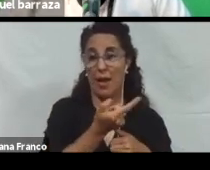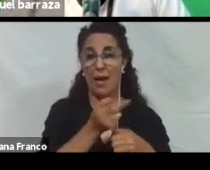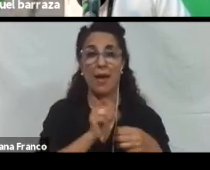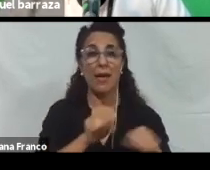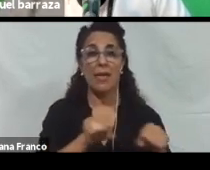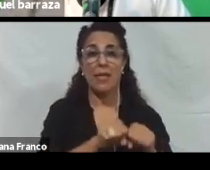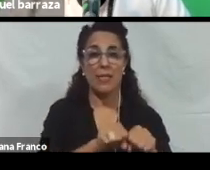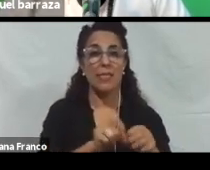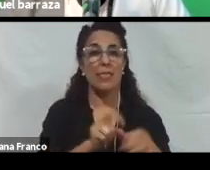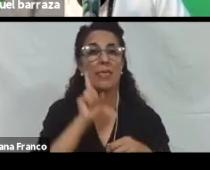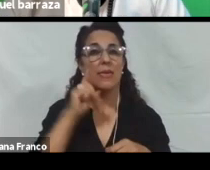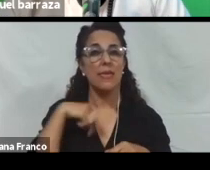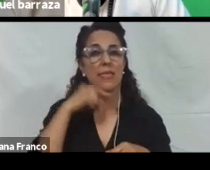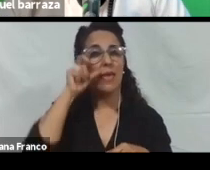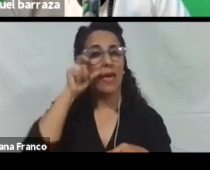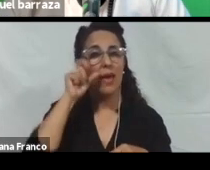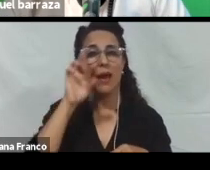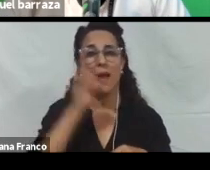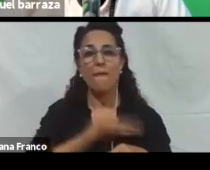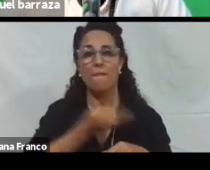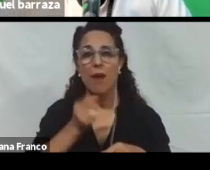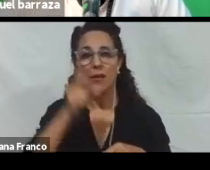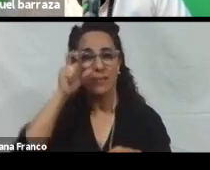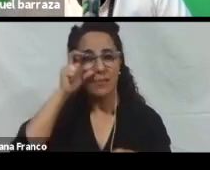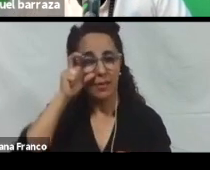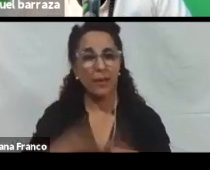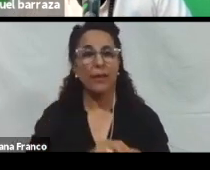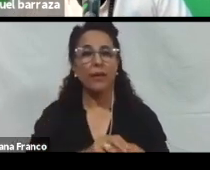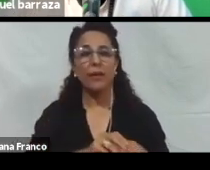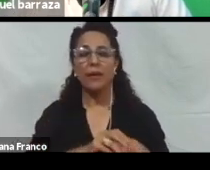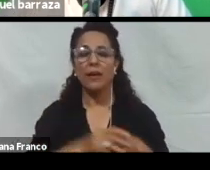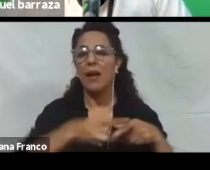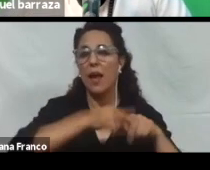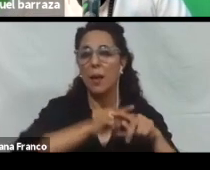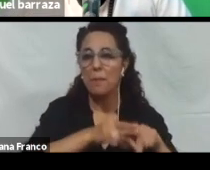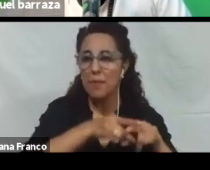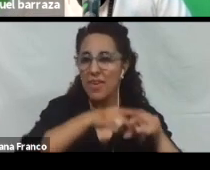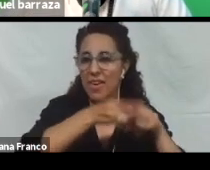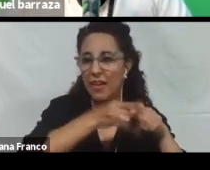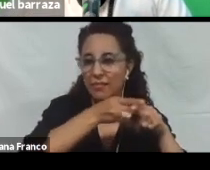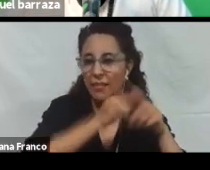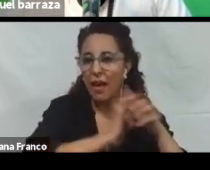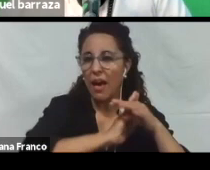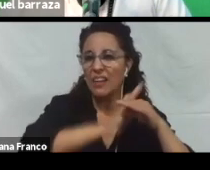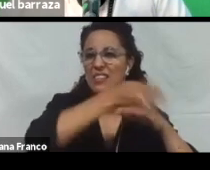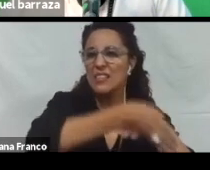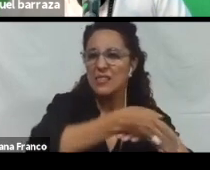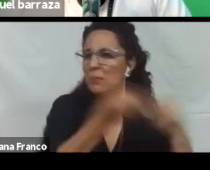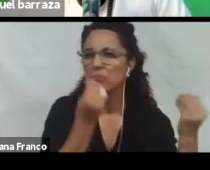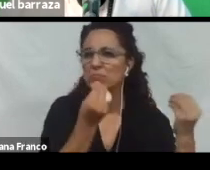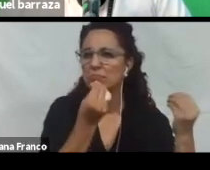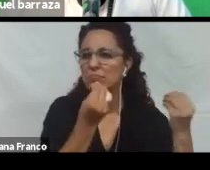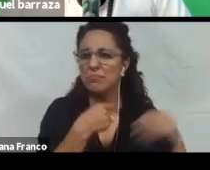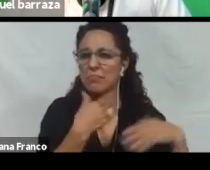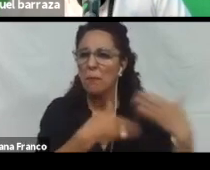al manejo de la herramienta. Tiene que ser una herramienta accesible. ¿Y a qué nos referimos con el manejo de las herramientas?